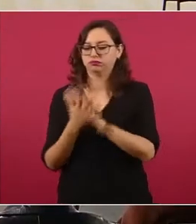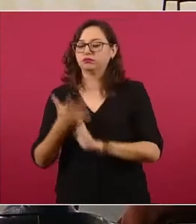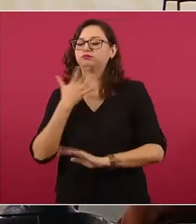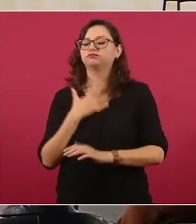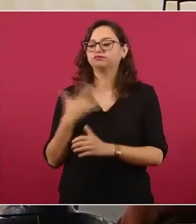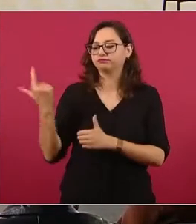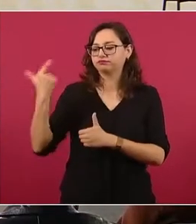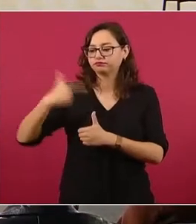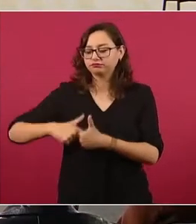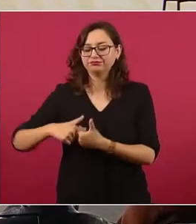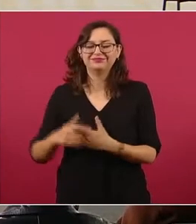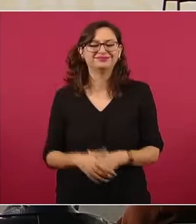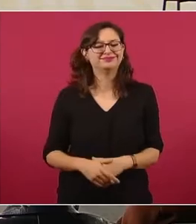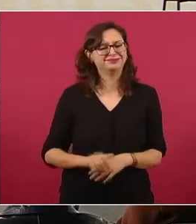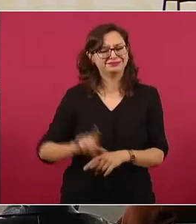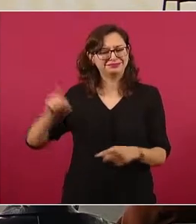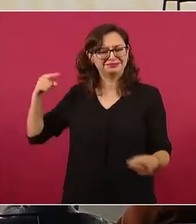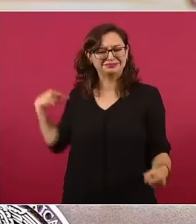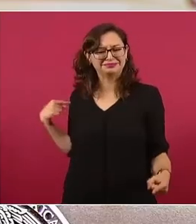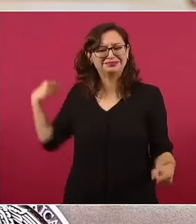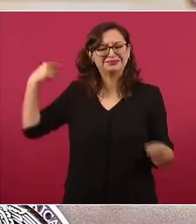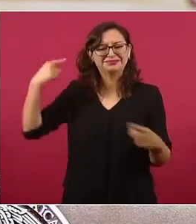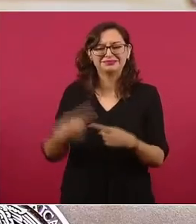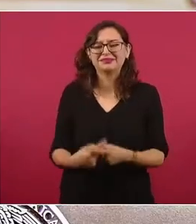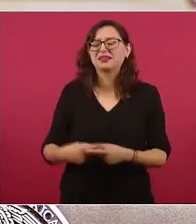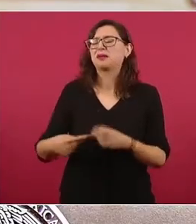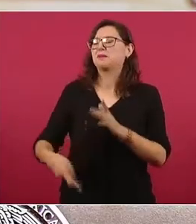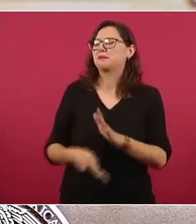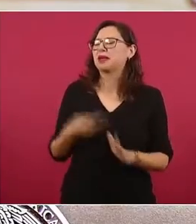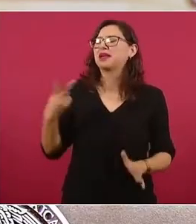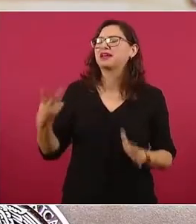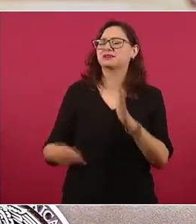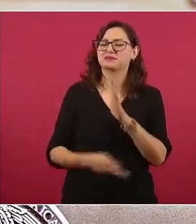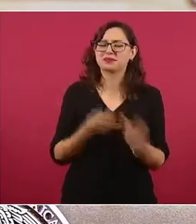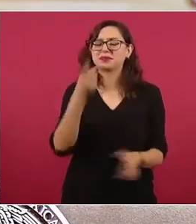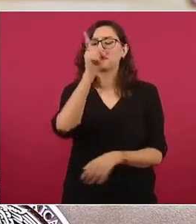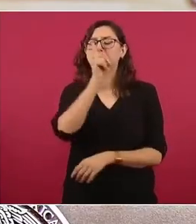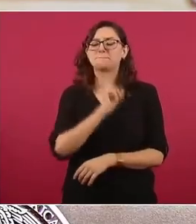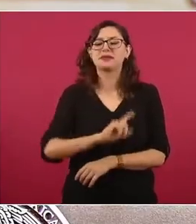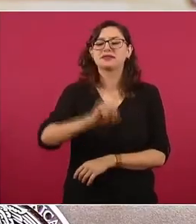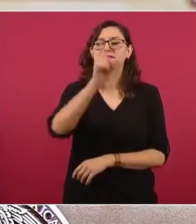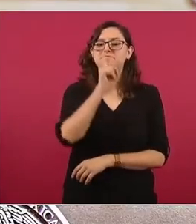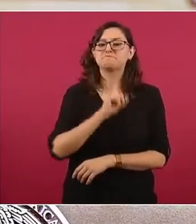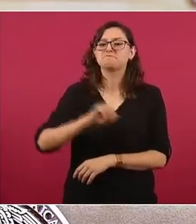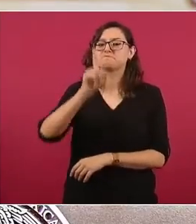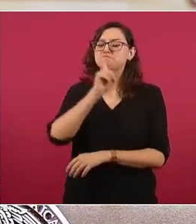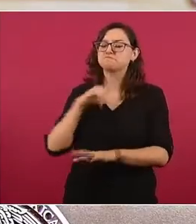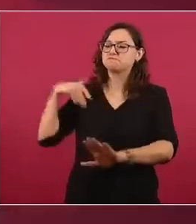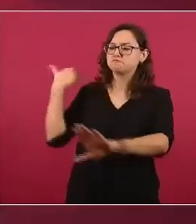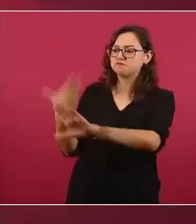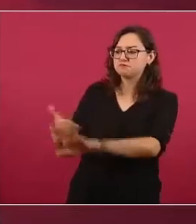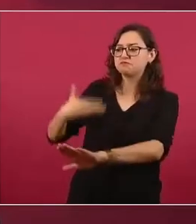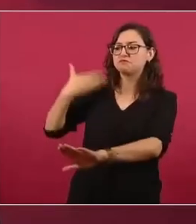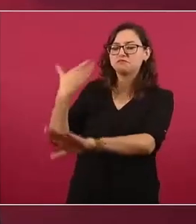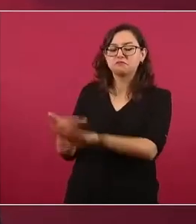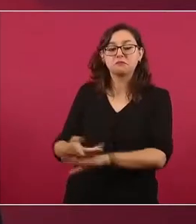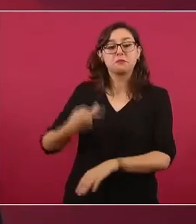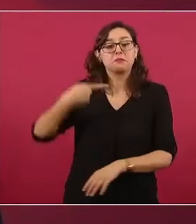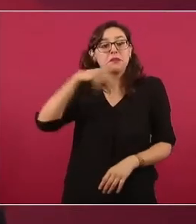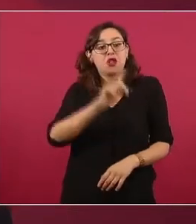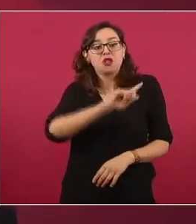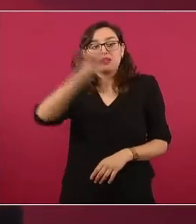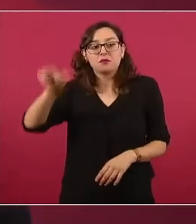la refinería ha sido blanco de ataques y muchas mentiras. Pero todo ha caído por su propio peso.